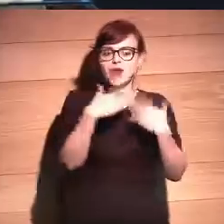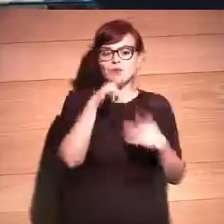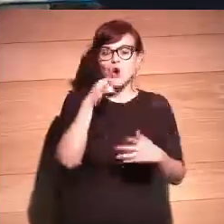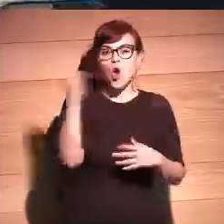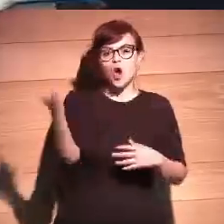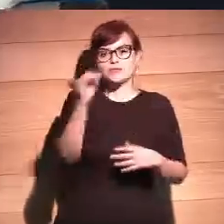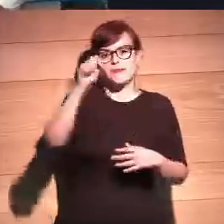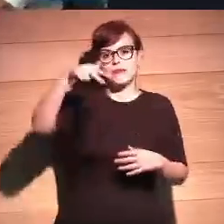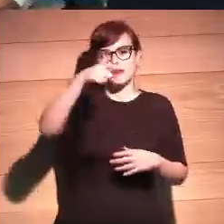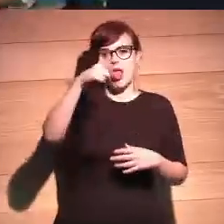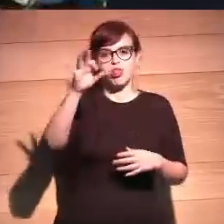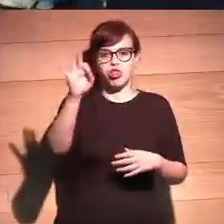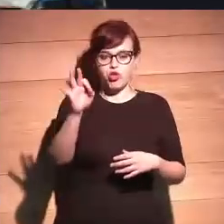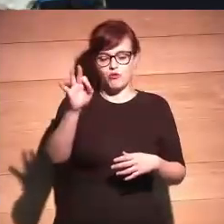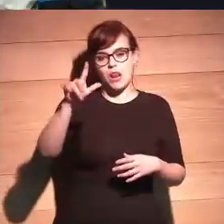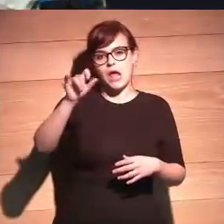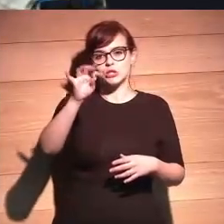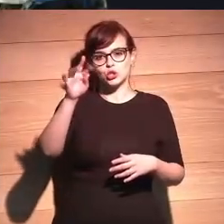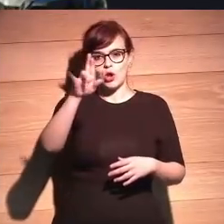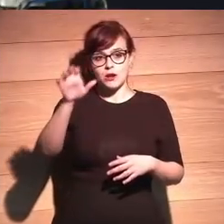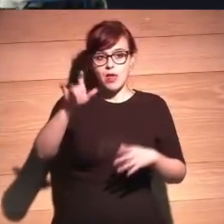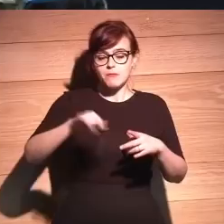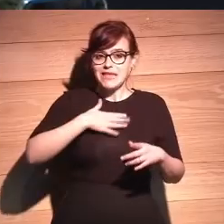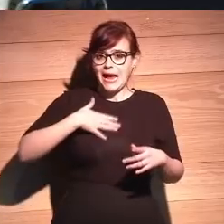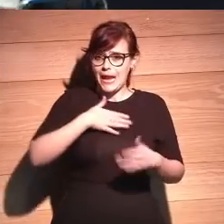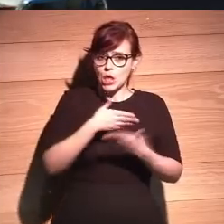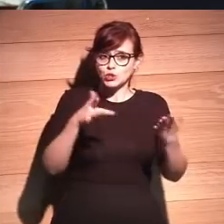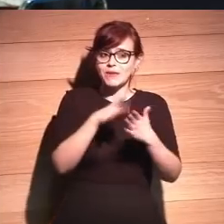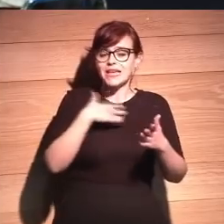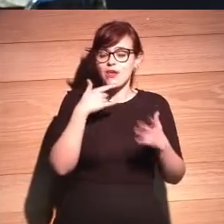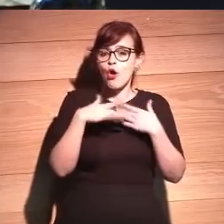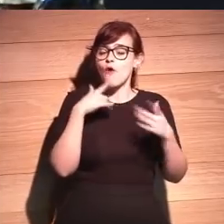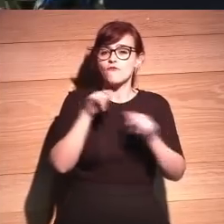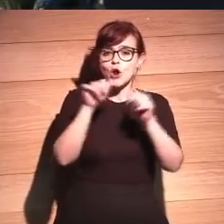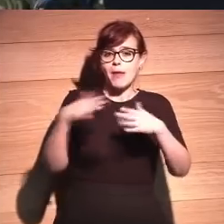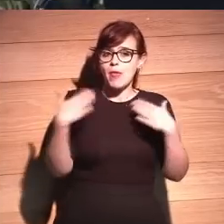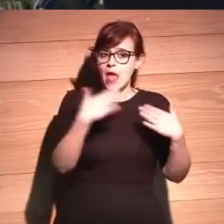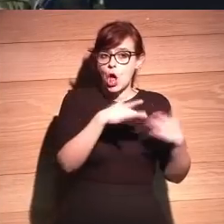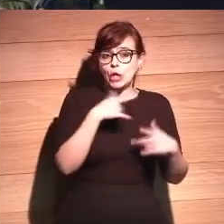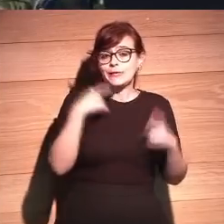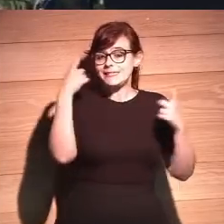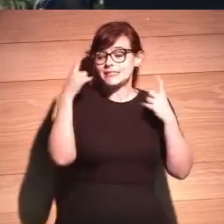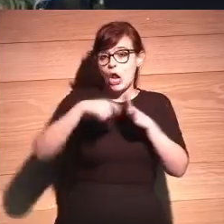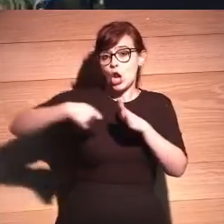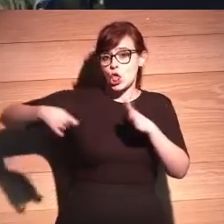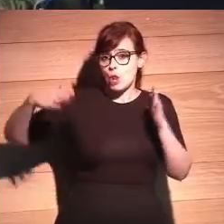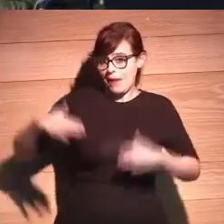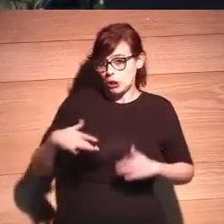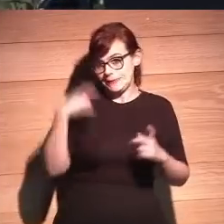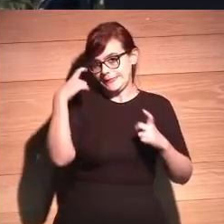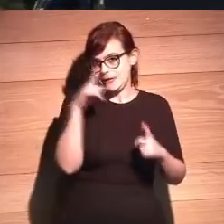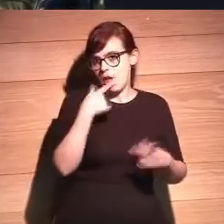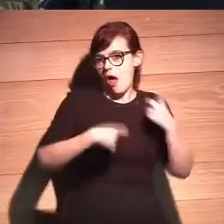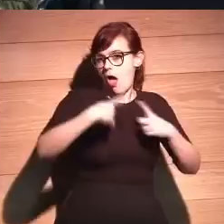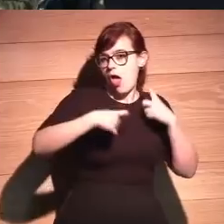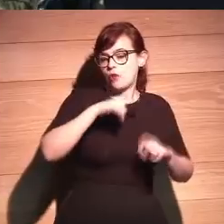José Ignacio La Torre. Además es tan generoso que él ha decidido que sea todo un formato diálogo, así que yo voy a intentar enrollarme lo menos posible para que